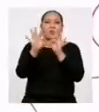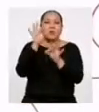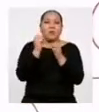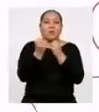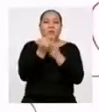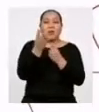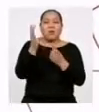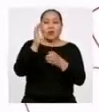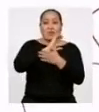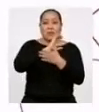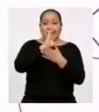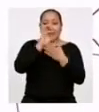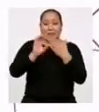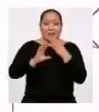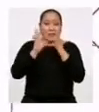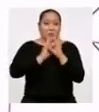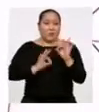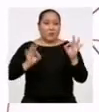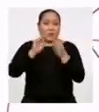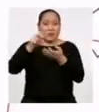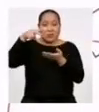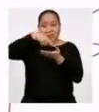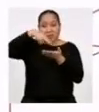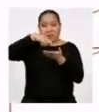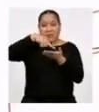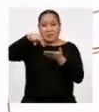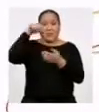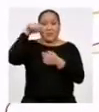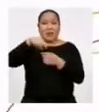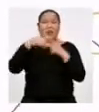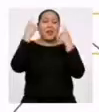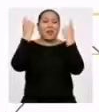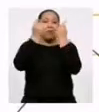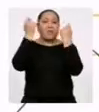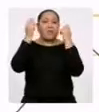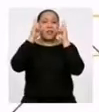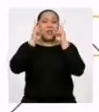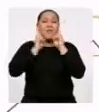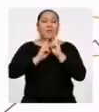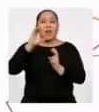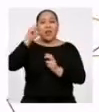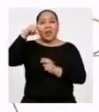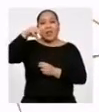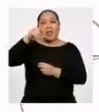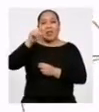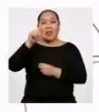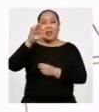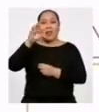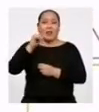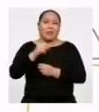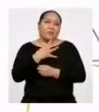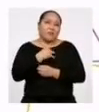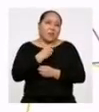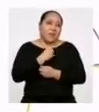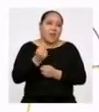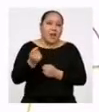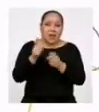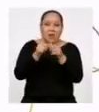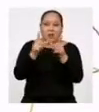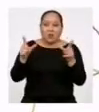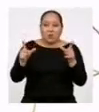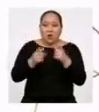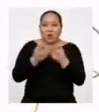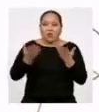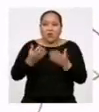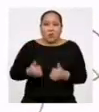importantes de los y las danzantes en la fiesta de la Virgen de la Candelaria? Como la edad y el lugar de